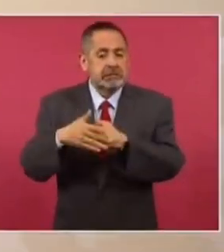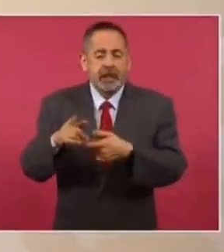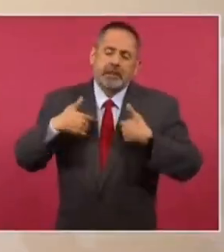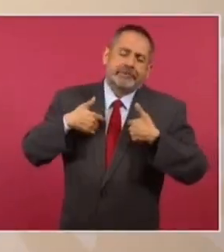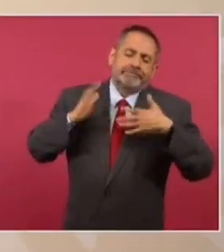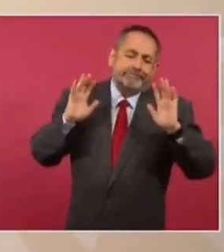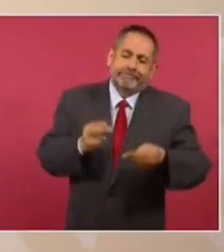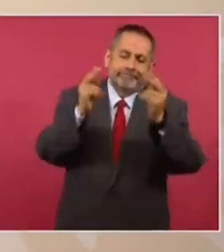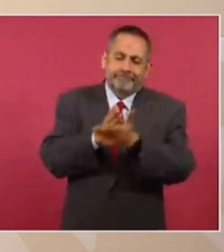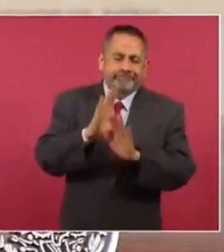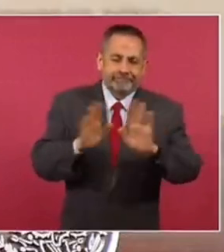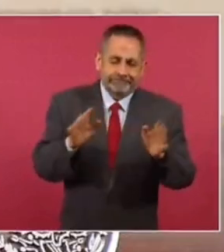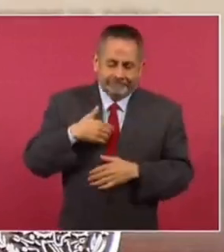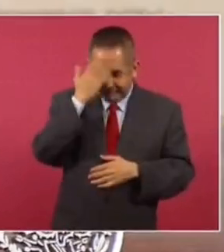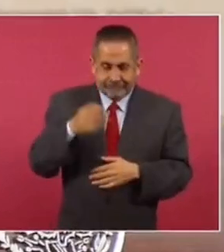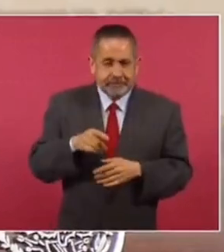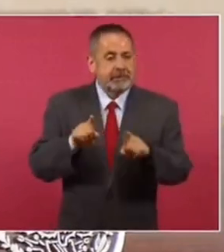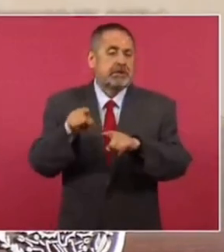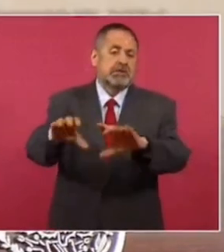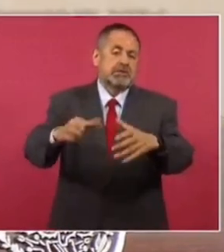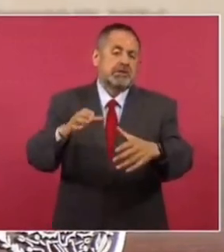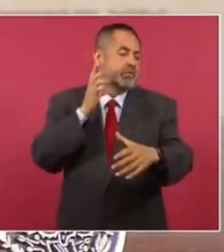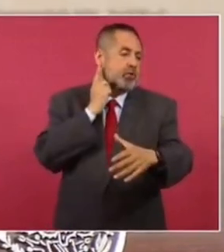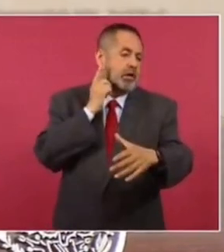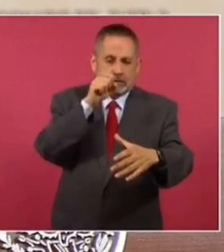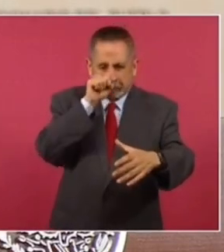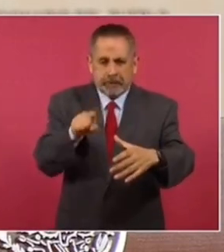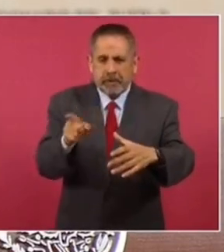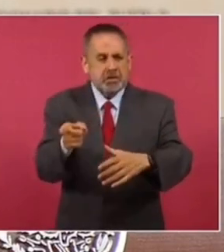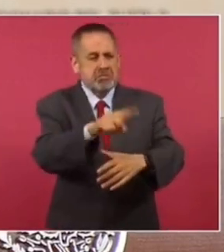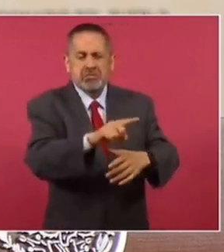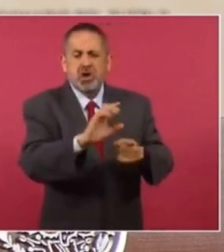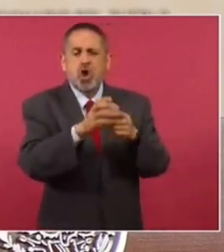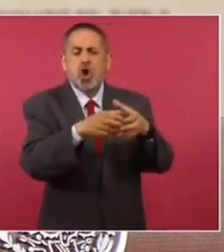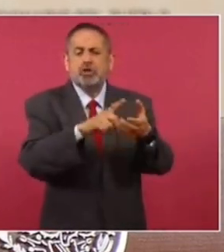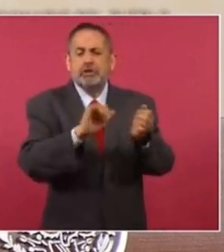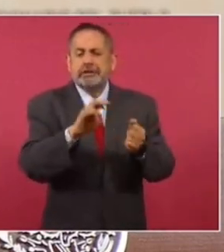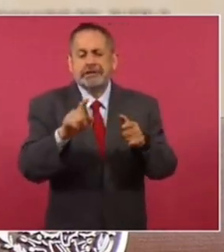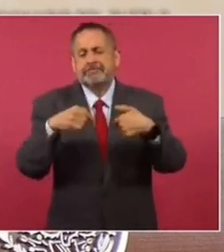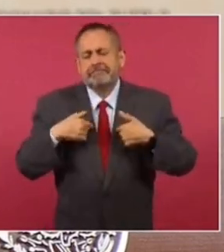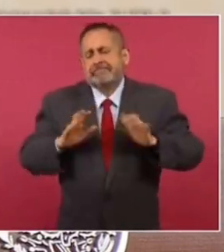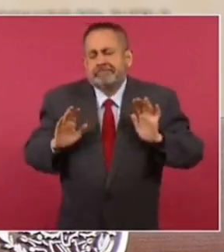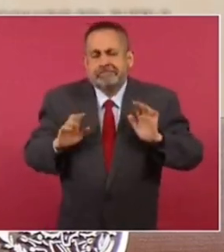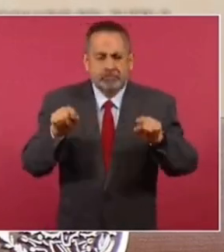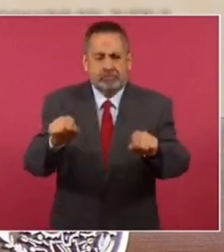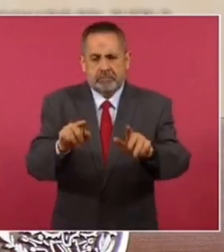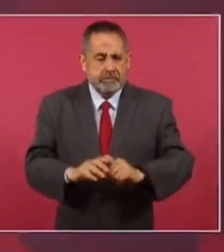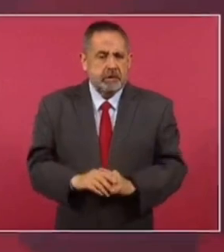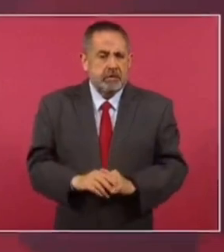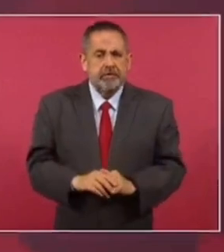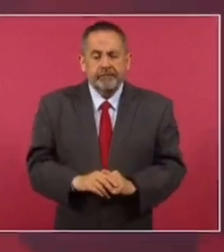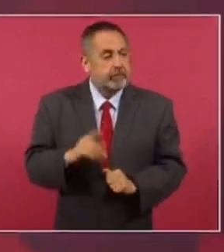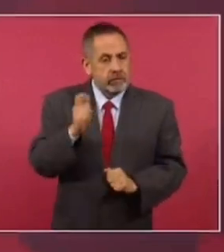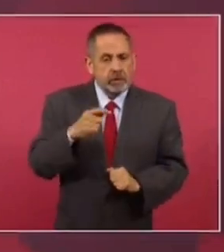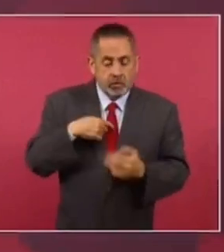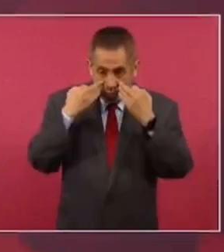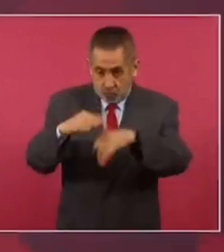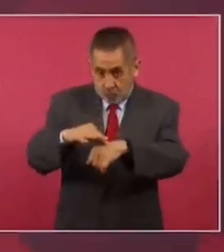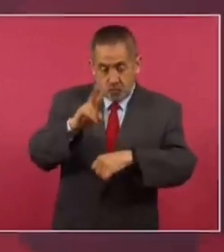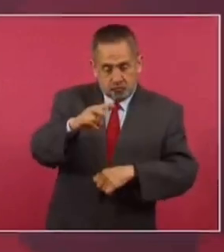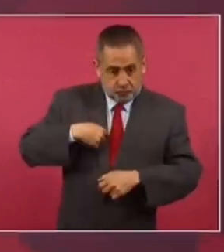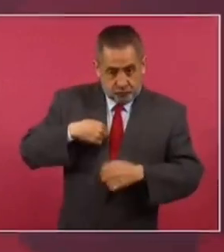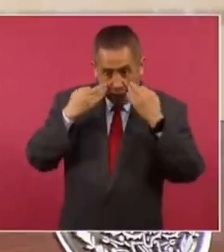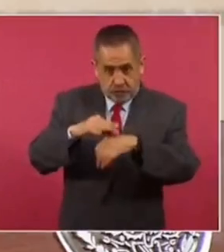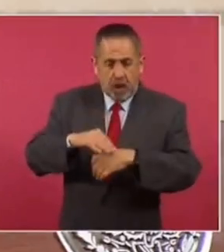Eso no me corresponde a eso lo tienen que decidir en el Congreso y luego creo que el Consejo del INE. lo que sí es que me consta